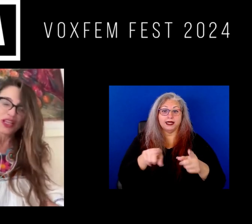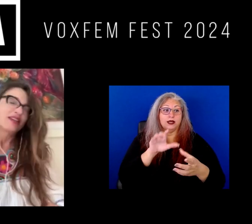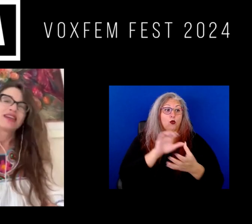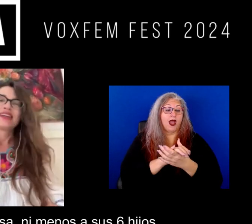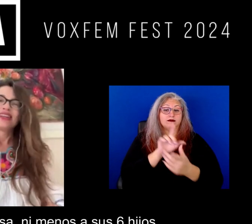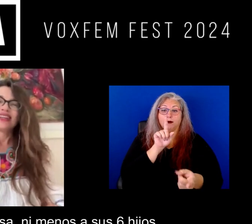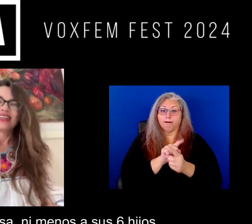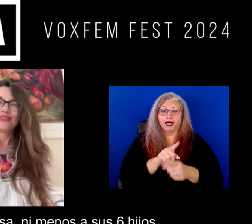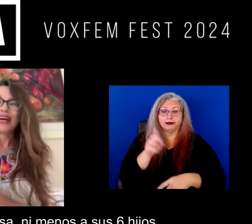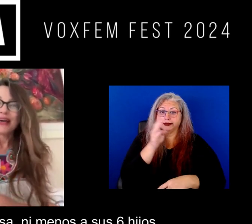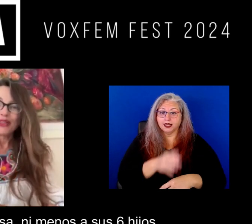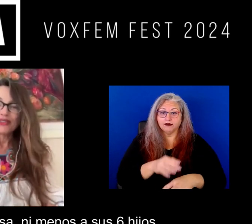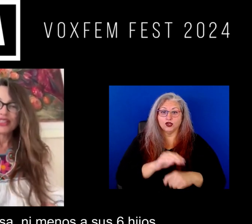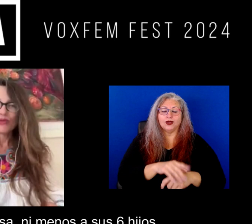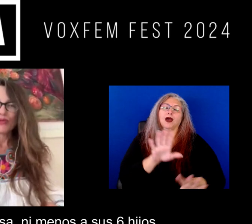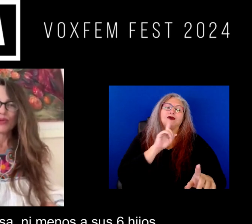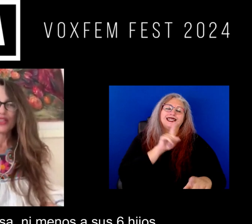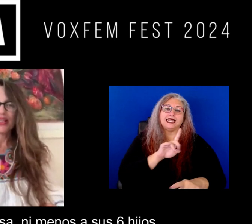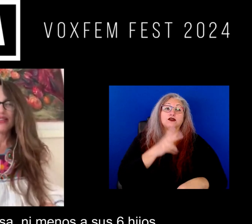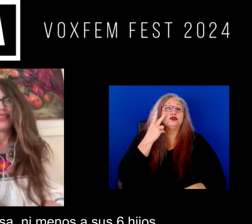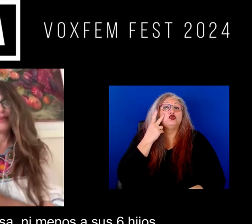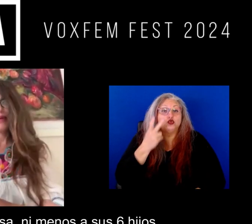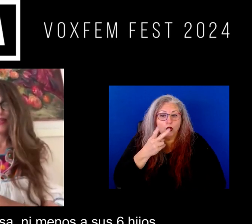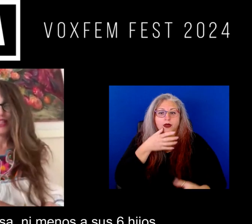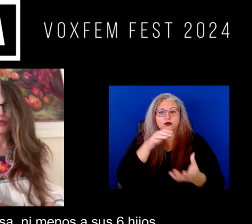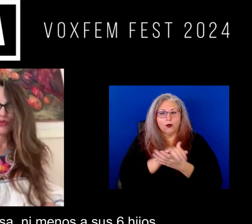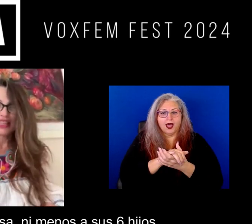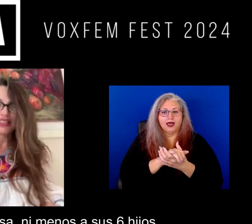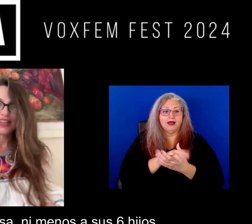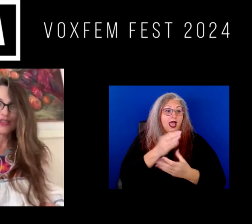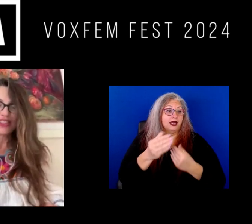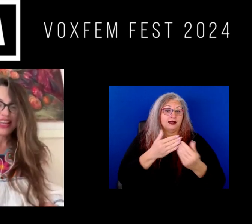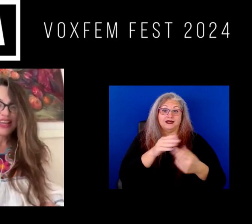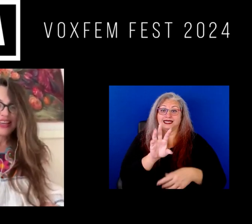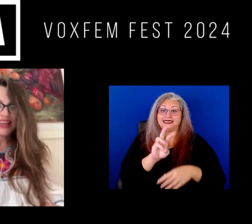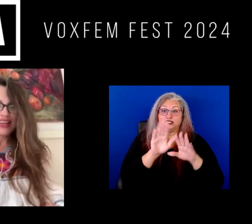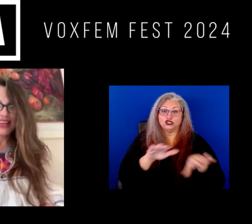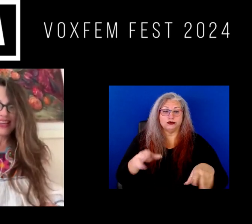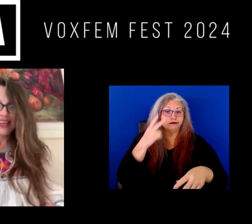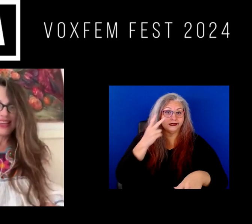esposa, nunca la vio a su esposa y menos a sus seis hijos,